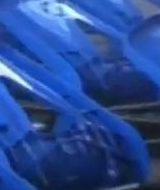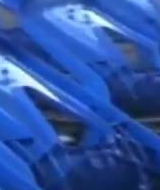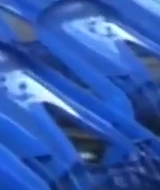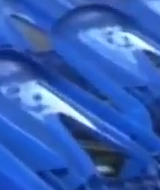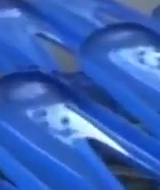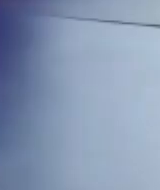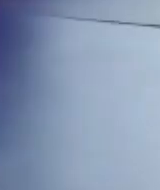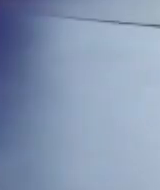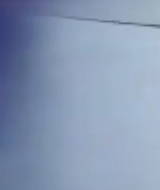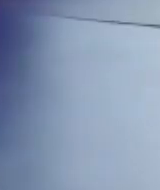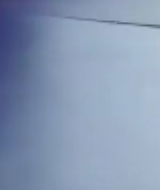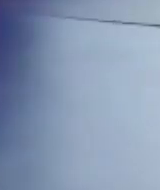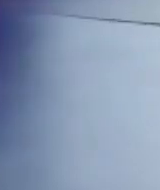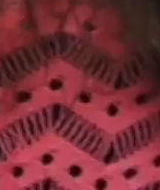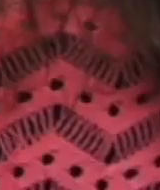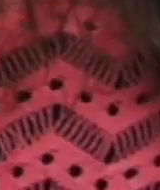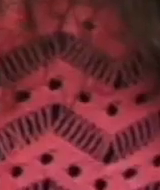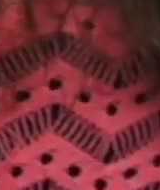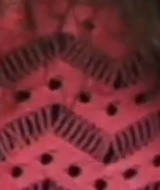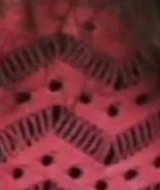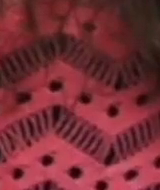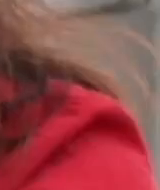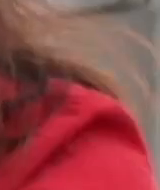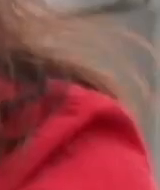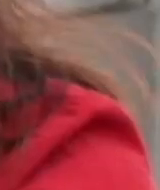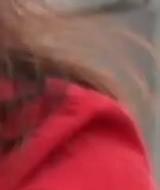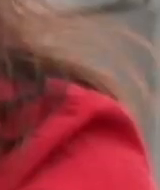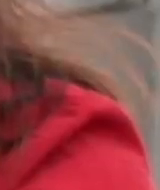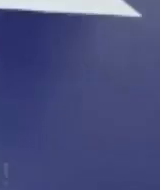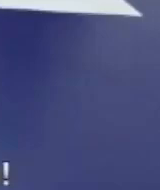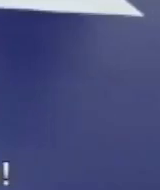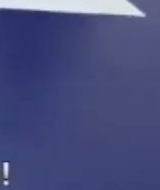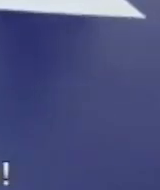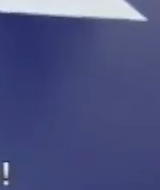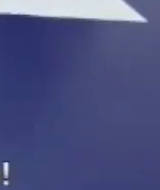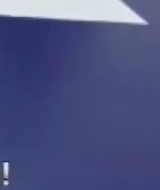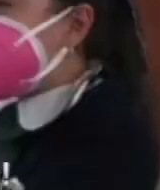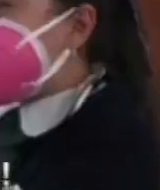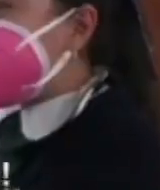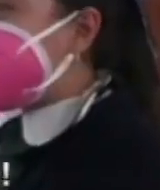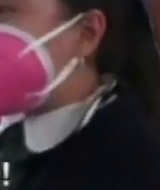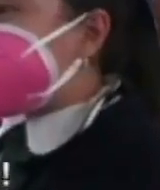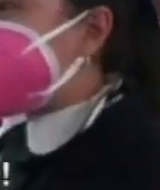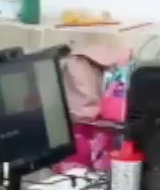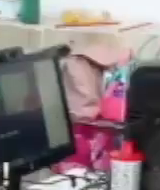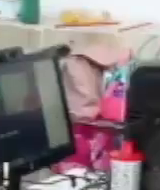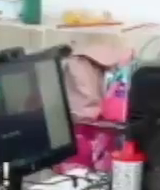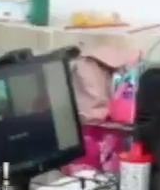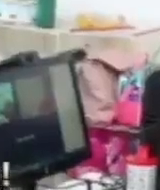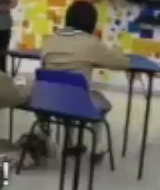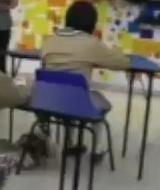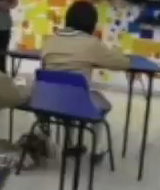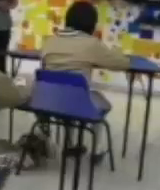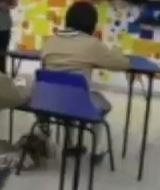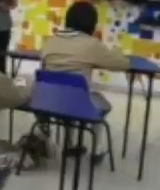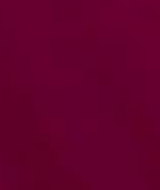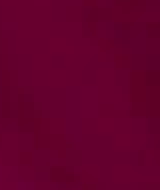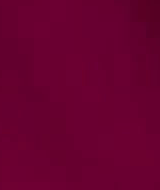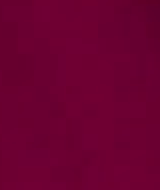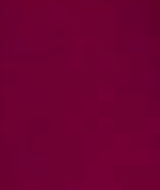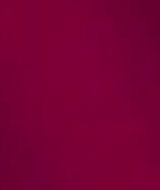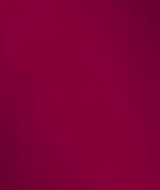por madres, padres de familia o tutores, docentes y las autoridades escolares. Porque es un lugar seguro, regresamos a la escuela.